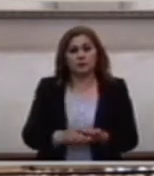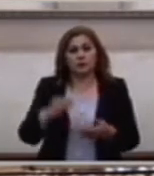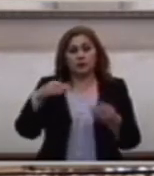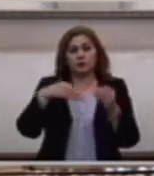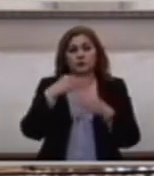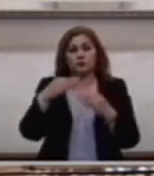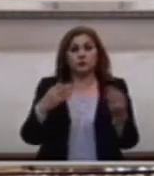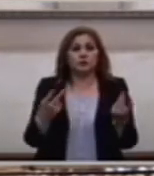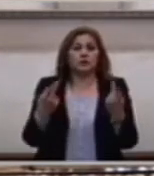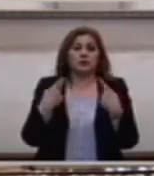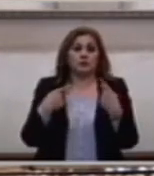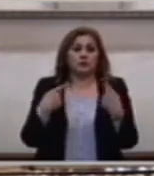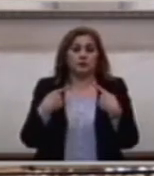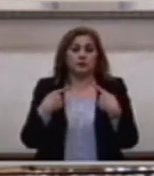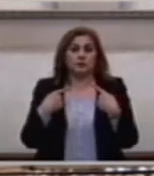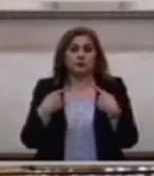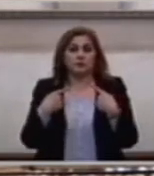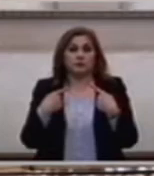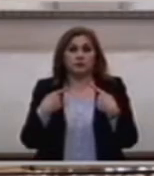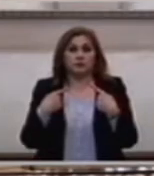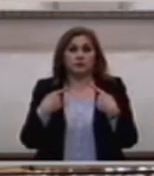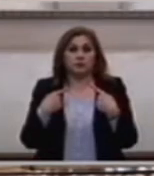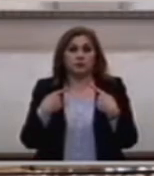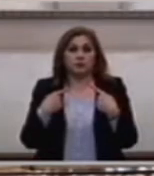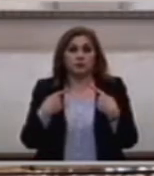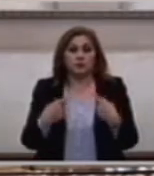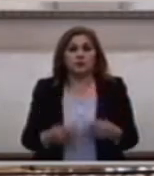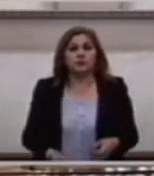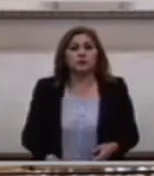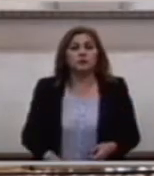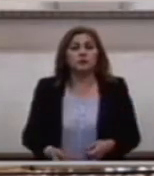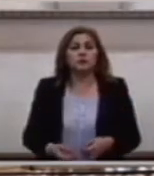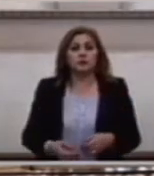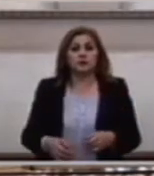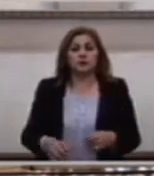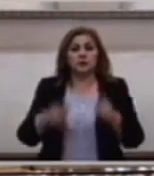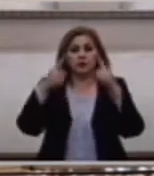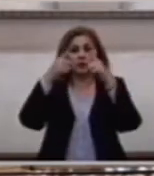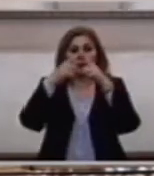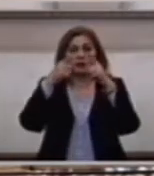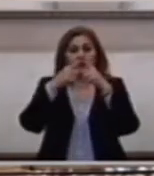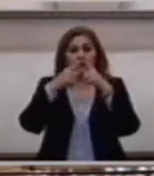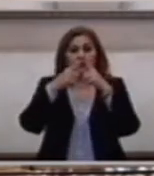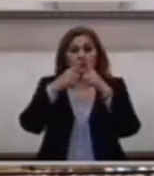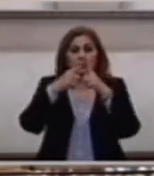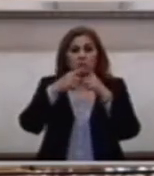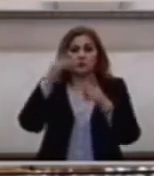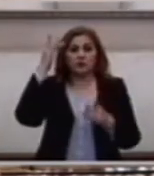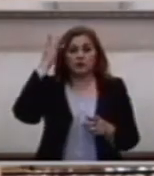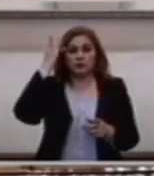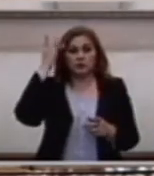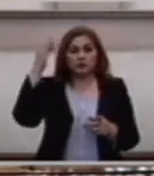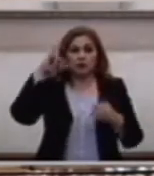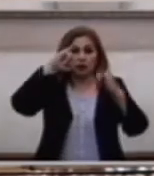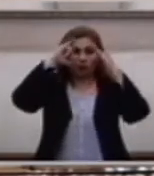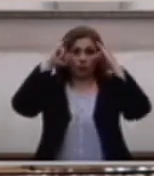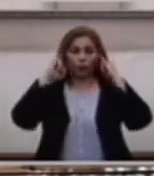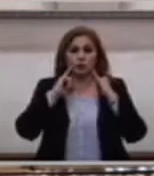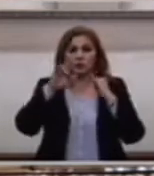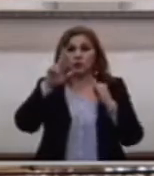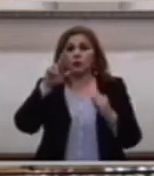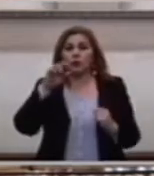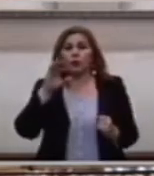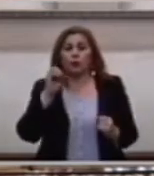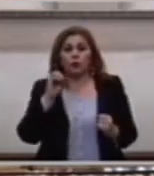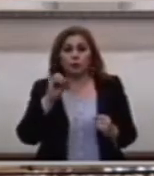De algunos fieles De la parroquia de San José del Uro Que vienen